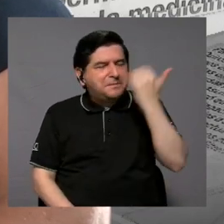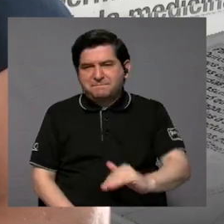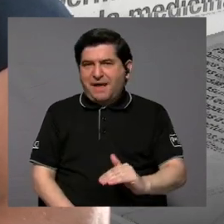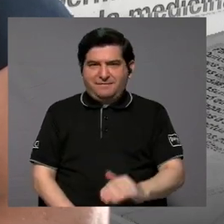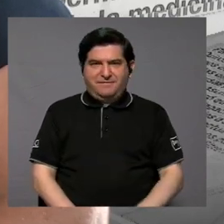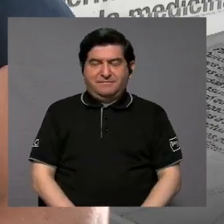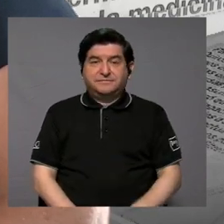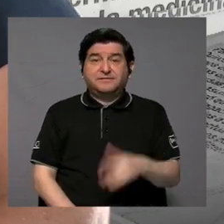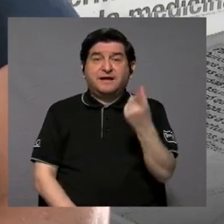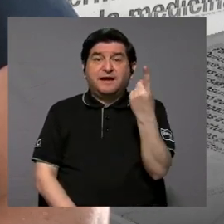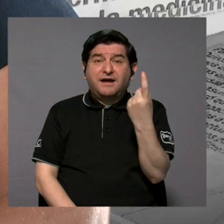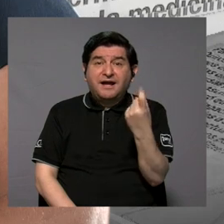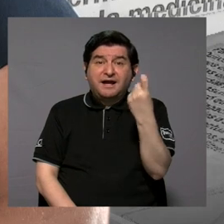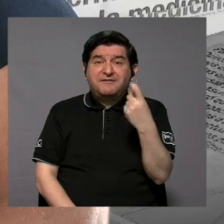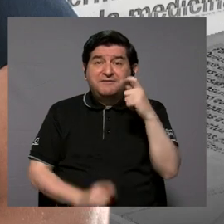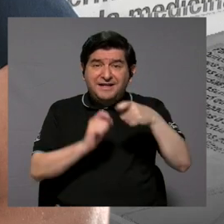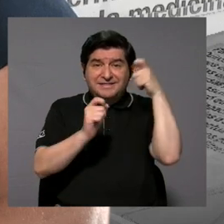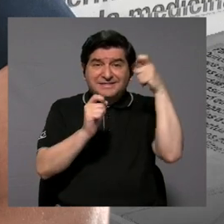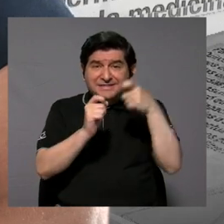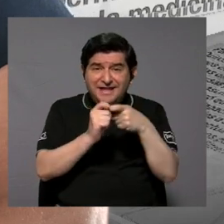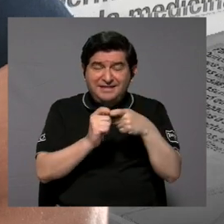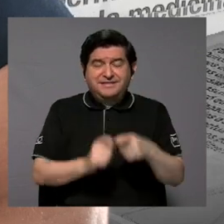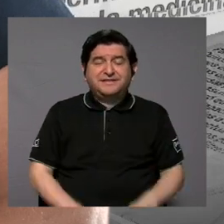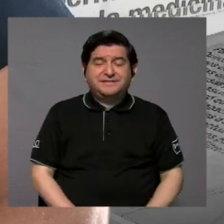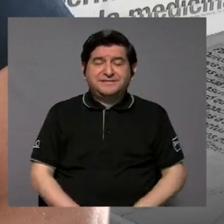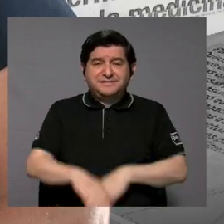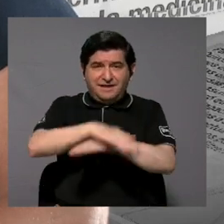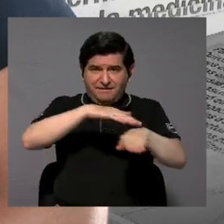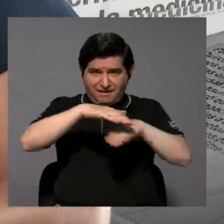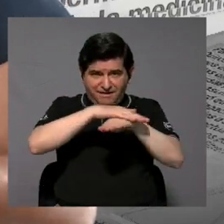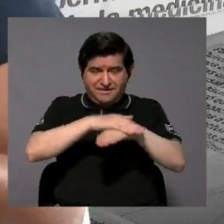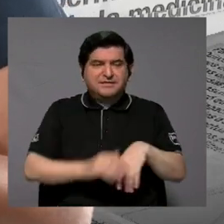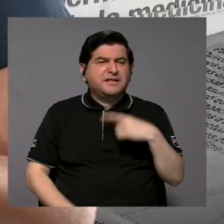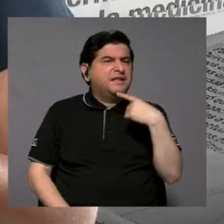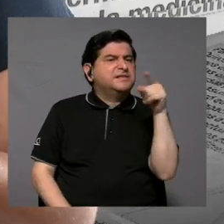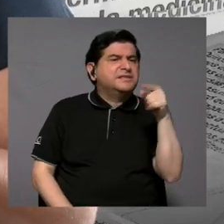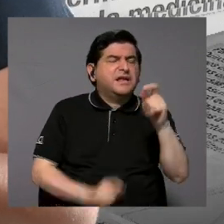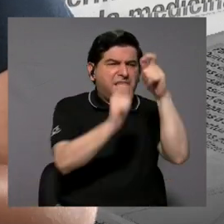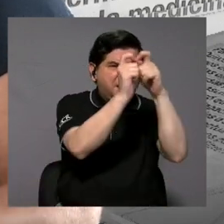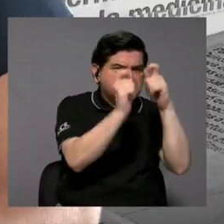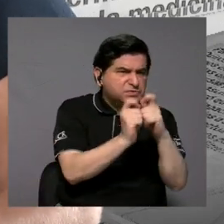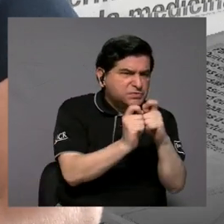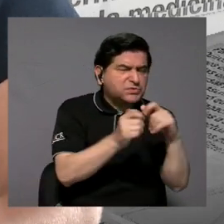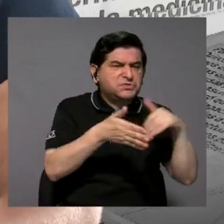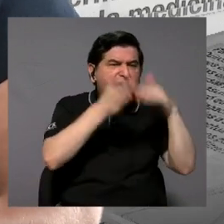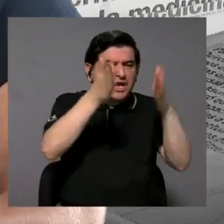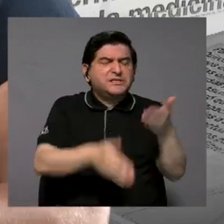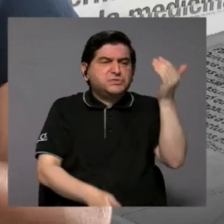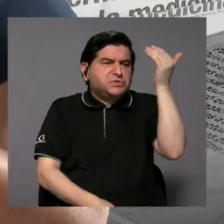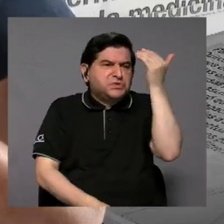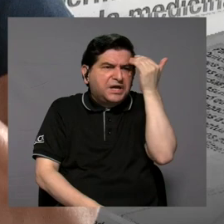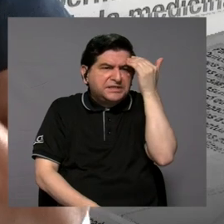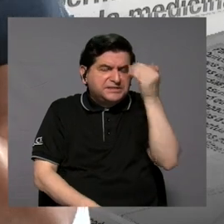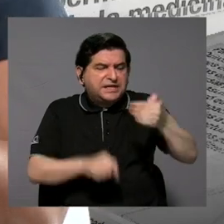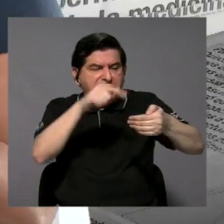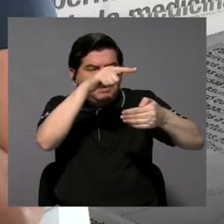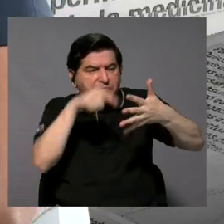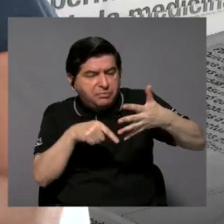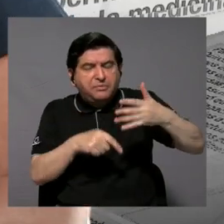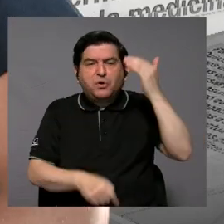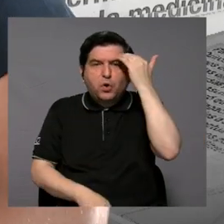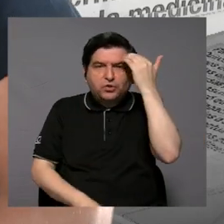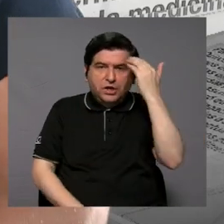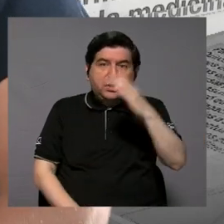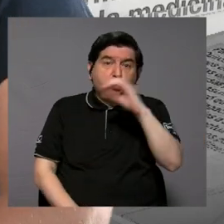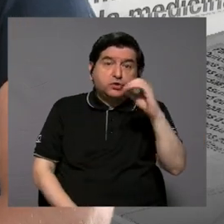Por no tener algo definido como tal para decir, bueno, en esta puntuación, en esta puntuación, el estudiante sabe estos y estos